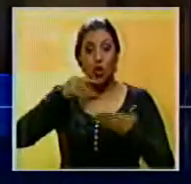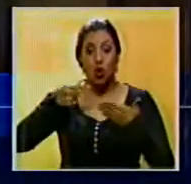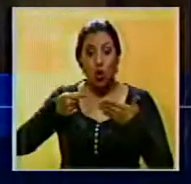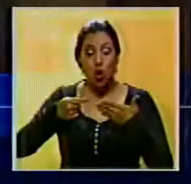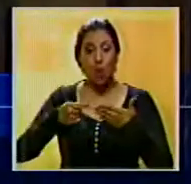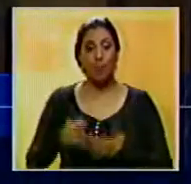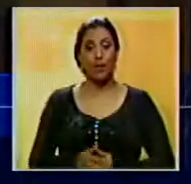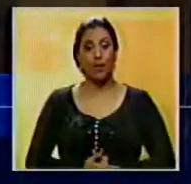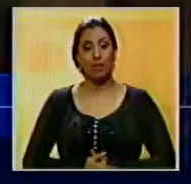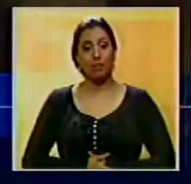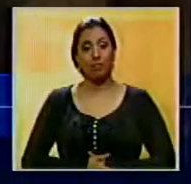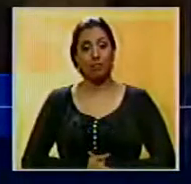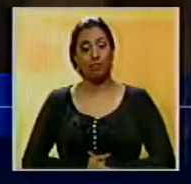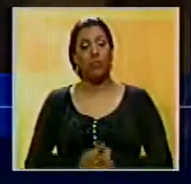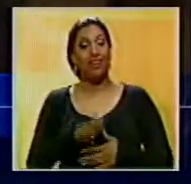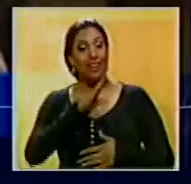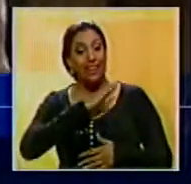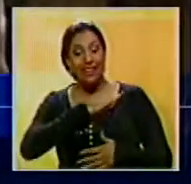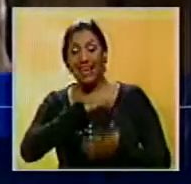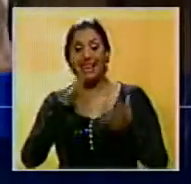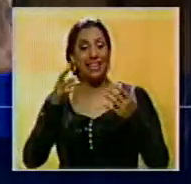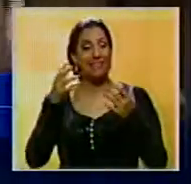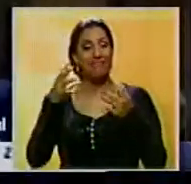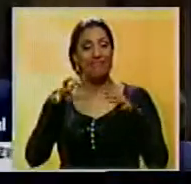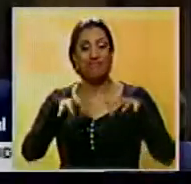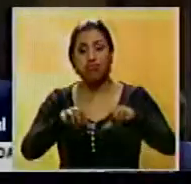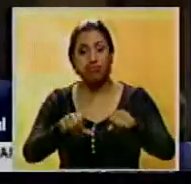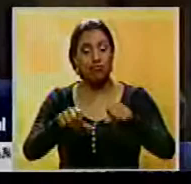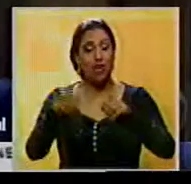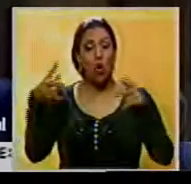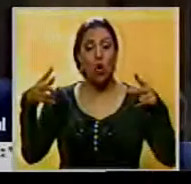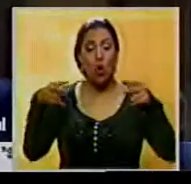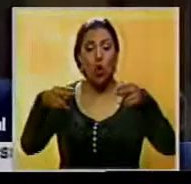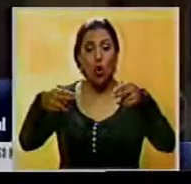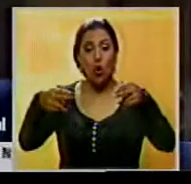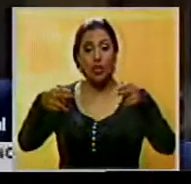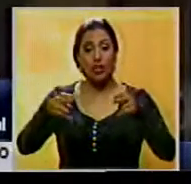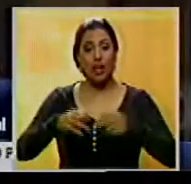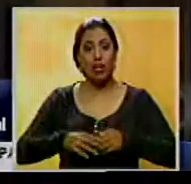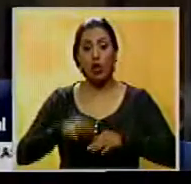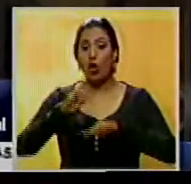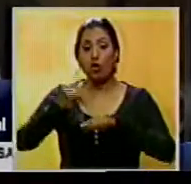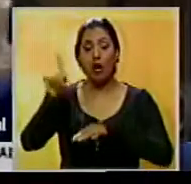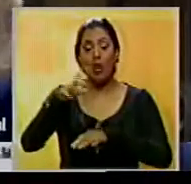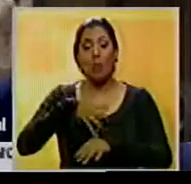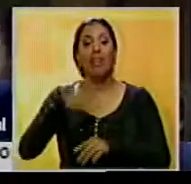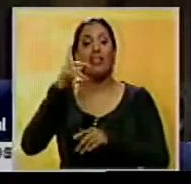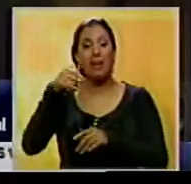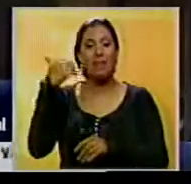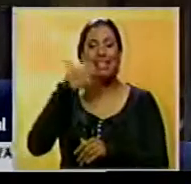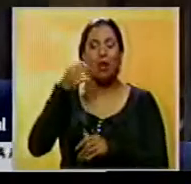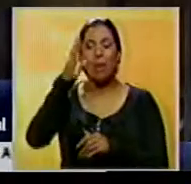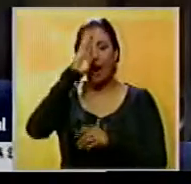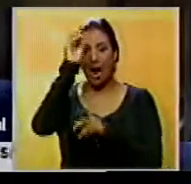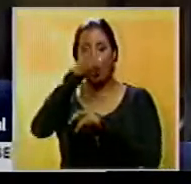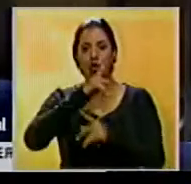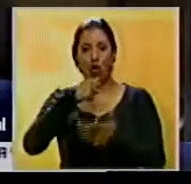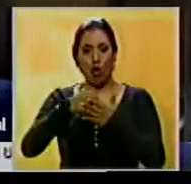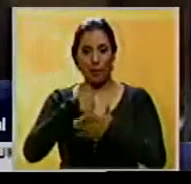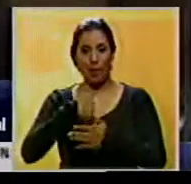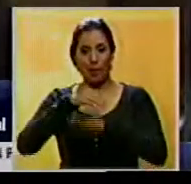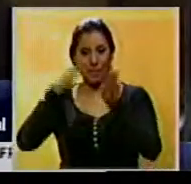fueron incautados, así como congeladas sus cuentas